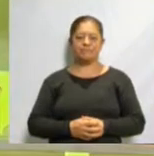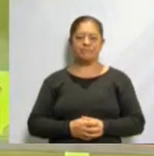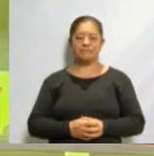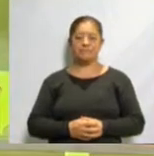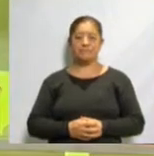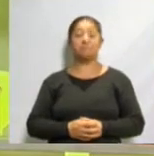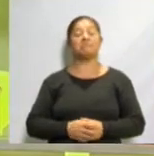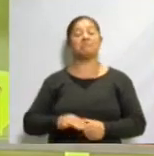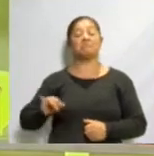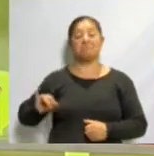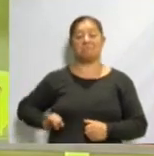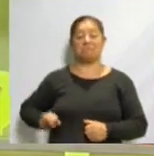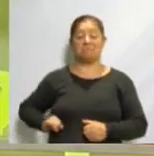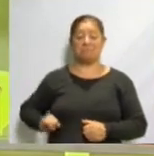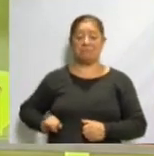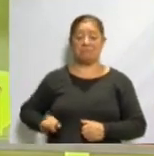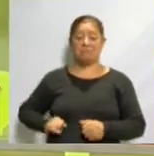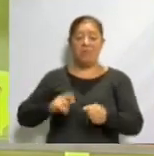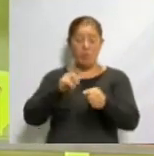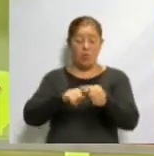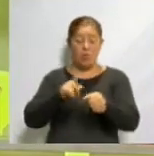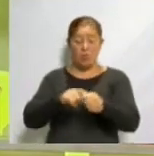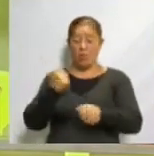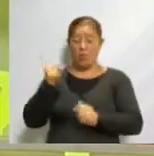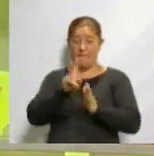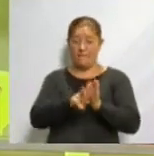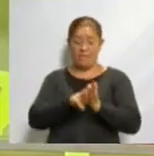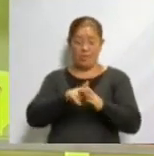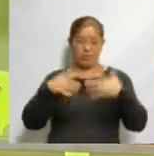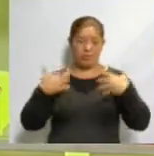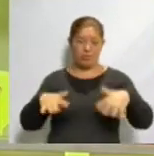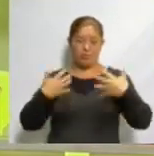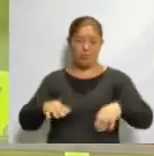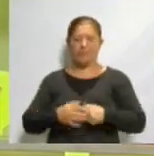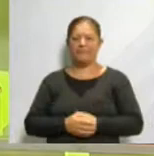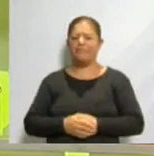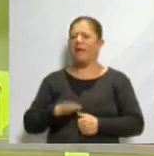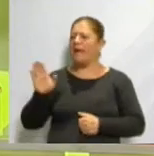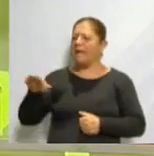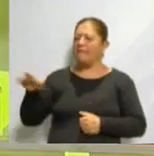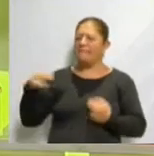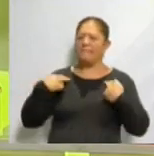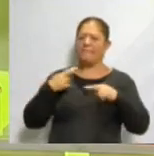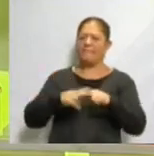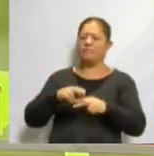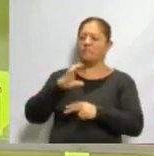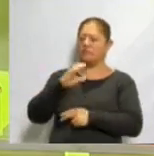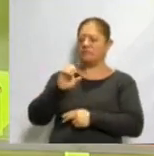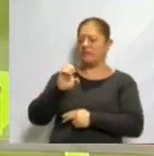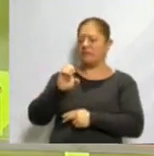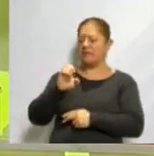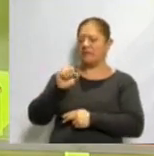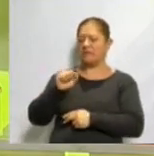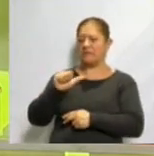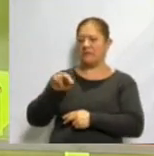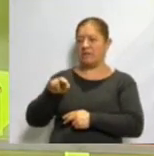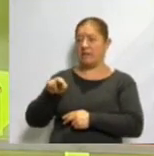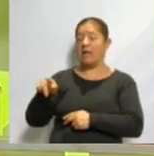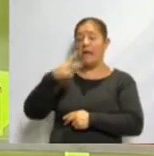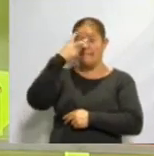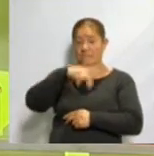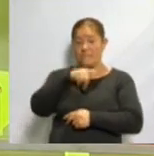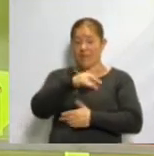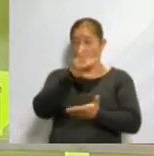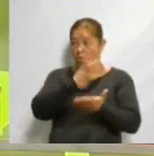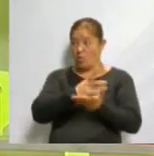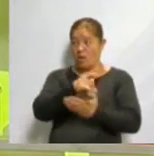¡Qué interesante y colorida cápsula! ¿Y sabías, Maestro César, que México no es el único país